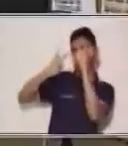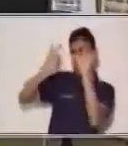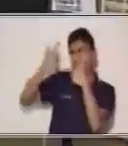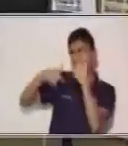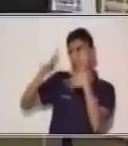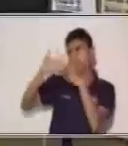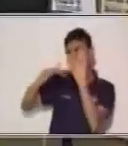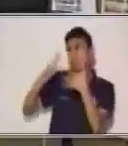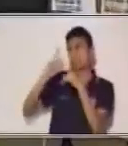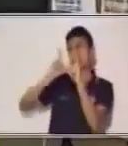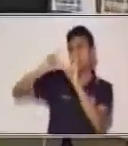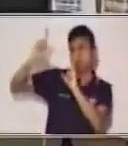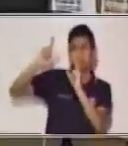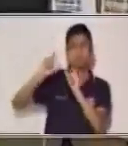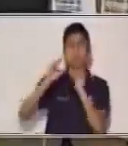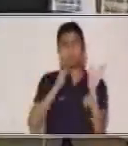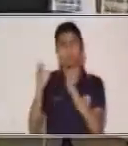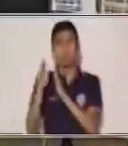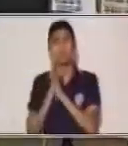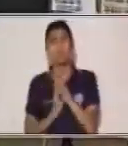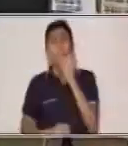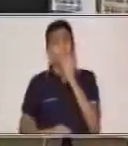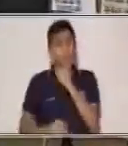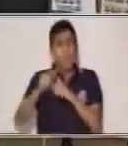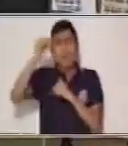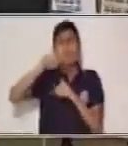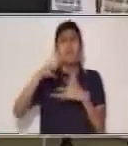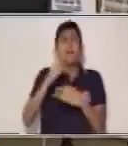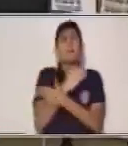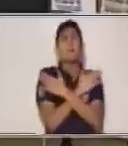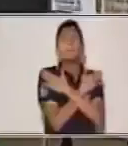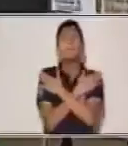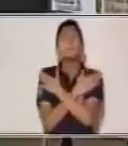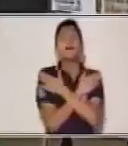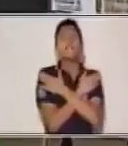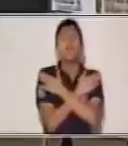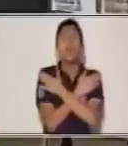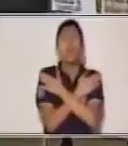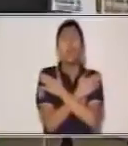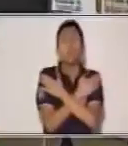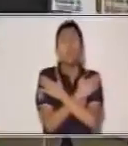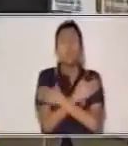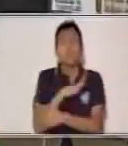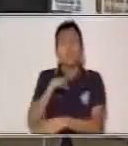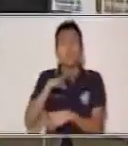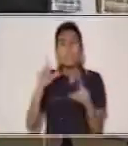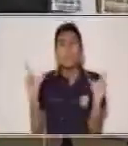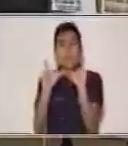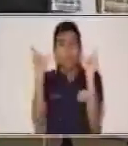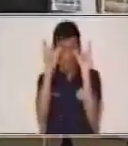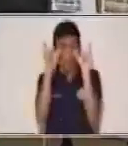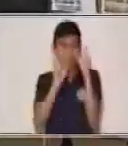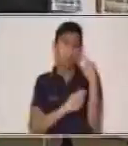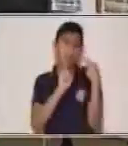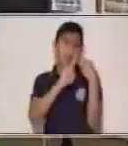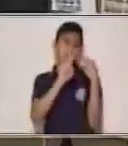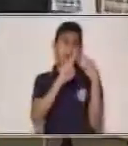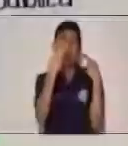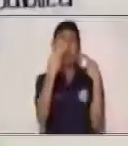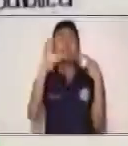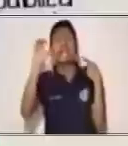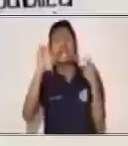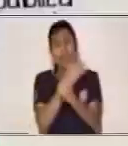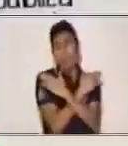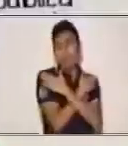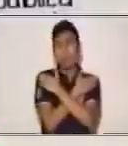son específicos y es importante mencionar, por ejemplo, que el 30 de mayo es el Día del Popol